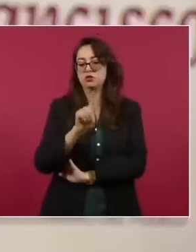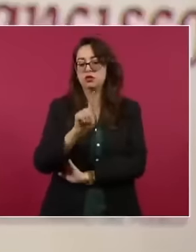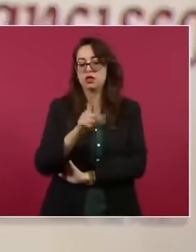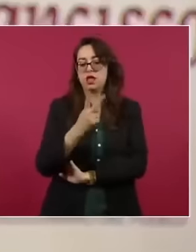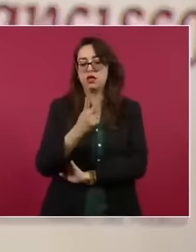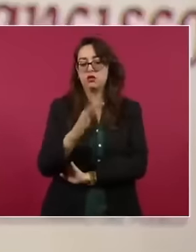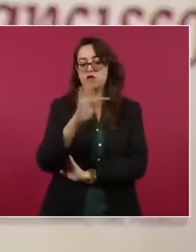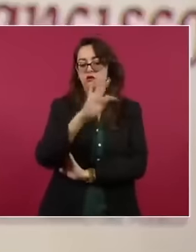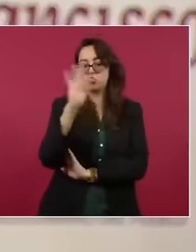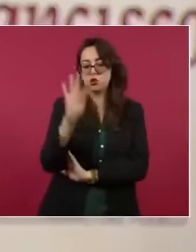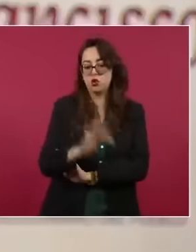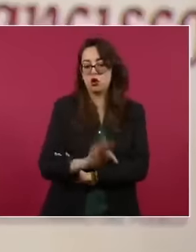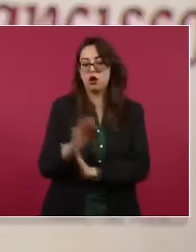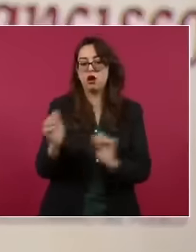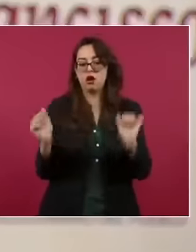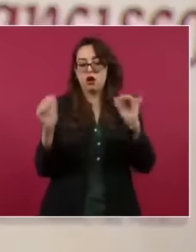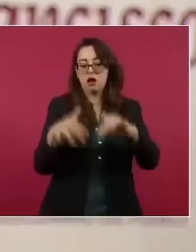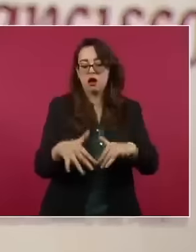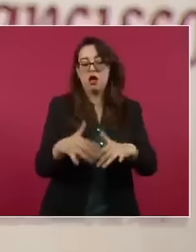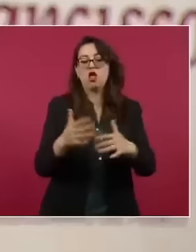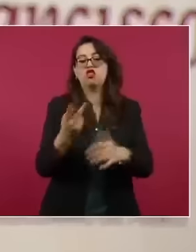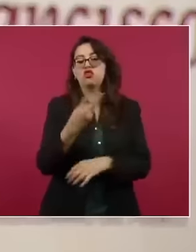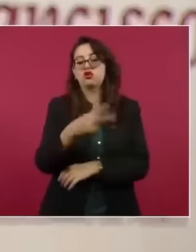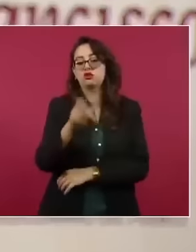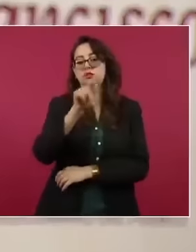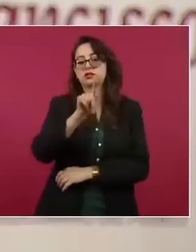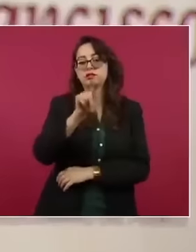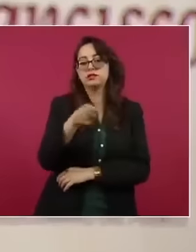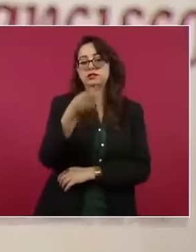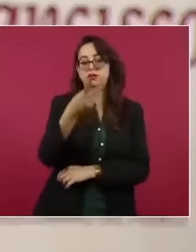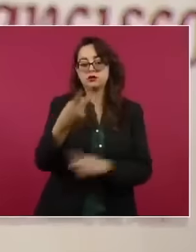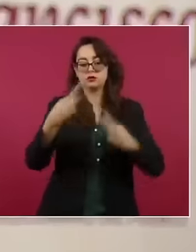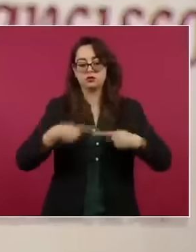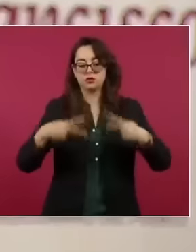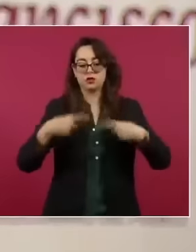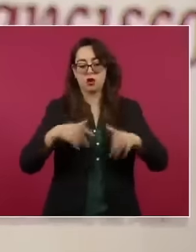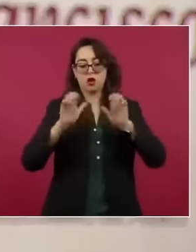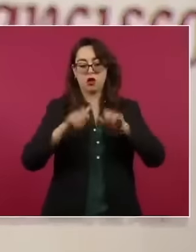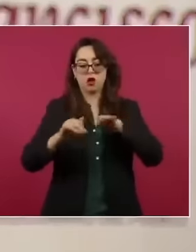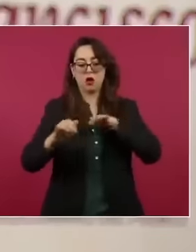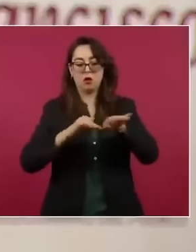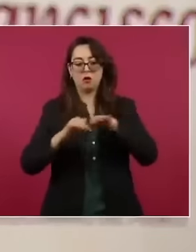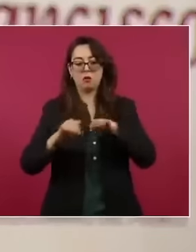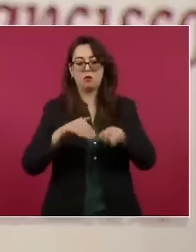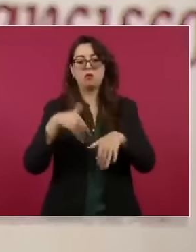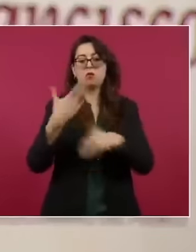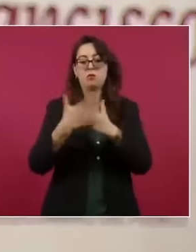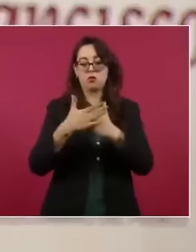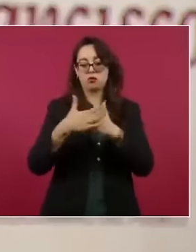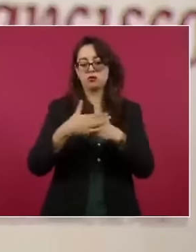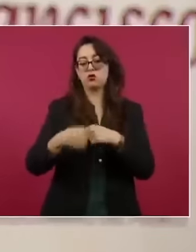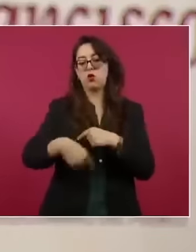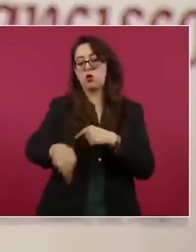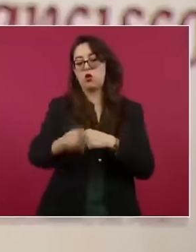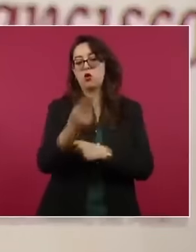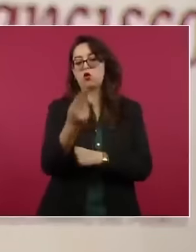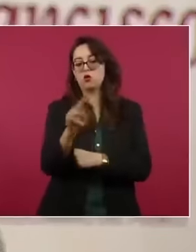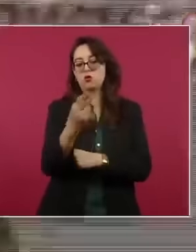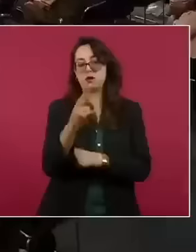ciento, ha generado 270 empleos directos e indirectos y se estima su conclusión para noviembre del presente año.